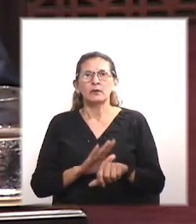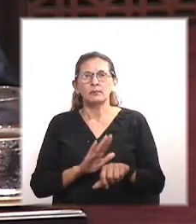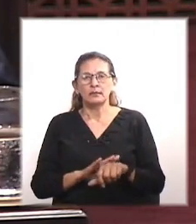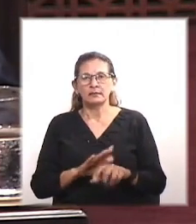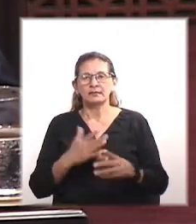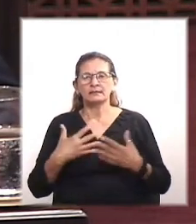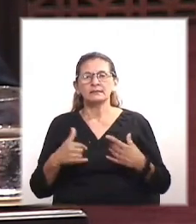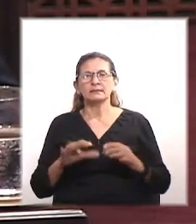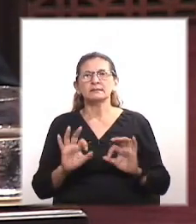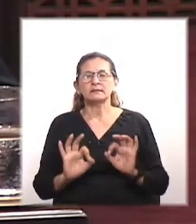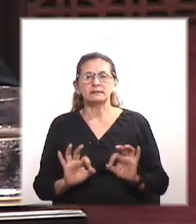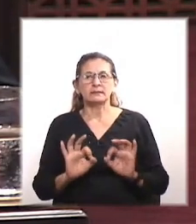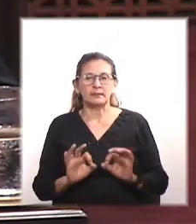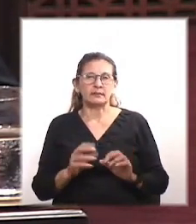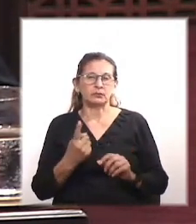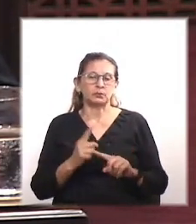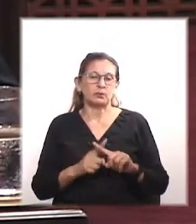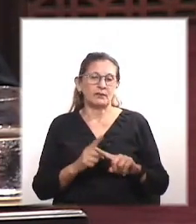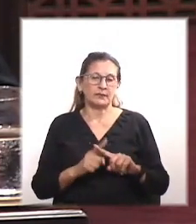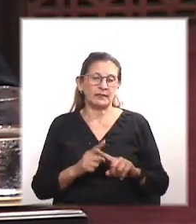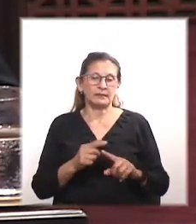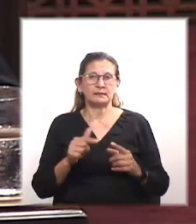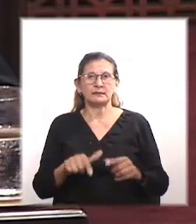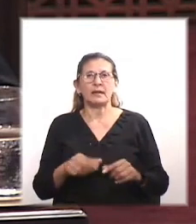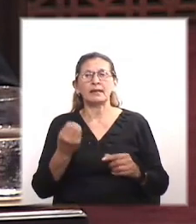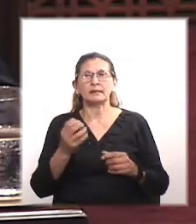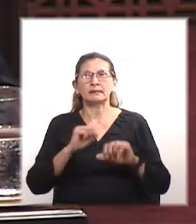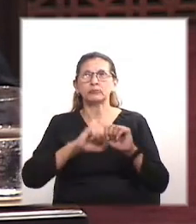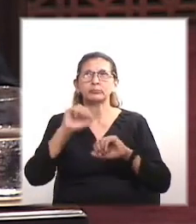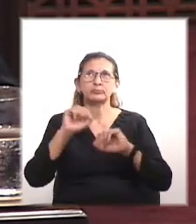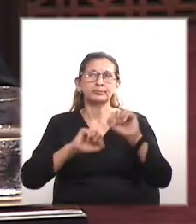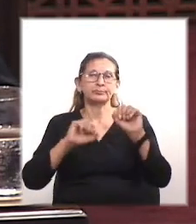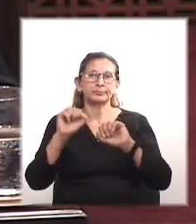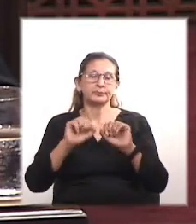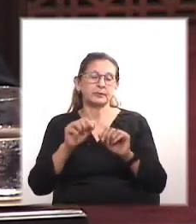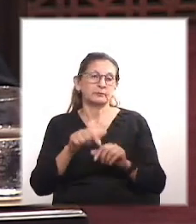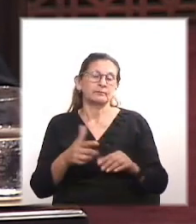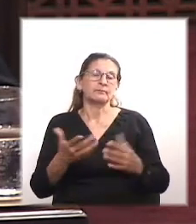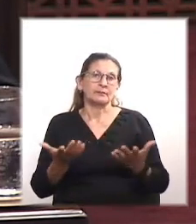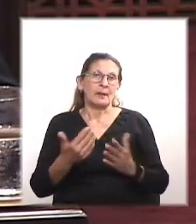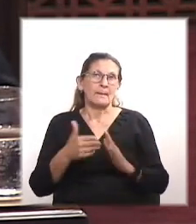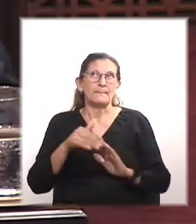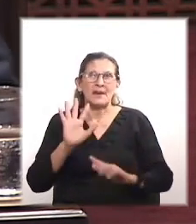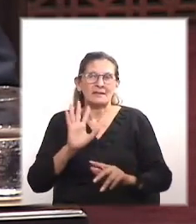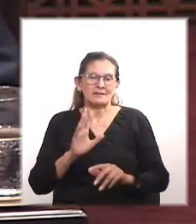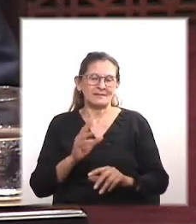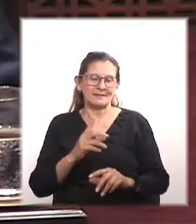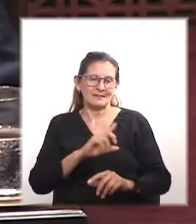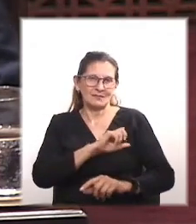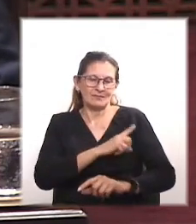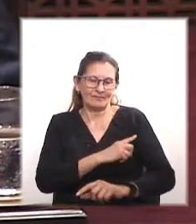suma sensibilidad, como son las fiestas, en momentos en los que la pirotecnia toma su mayor fuerza.